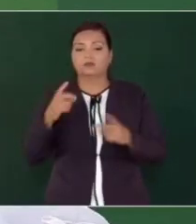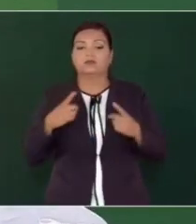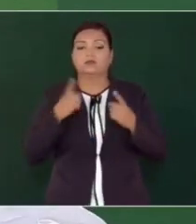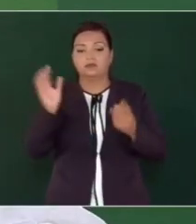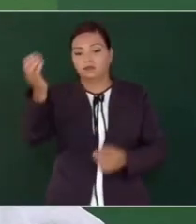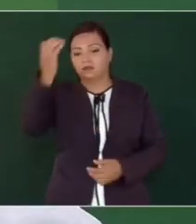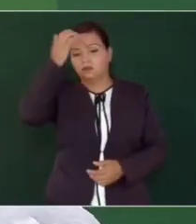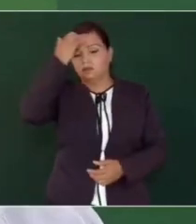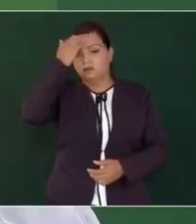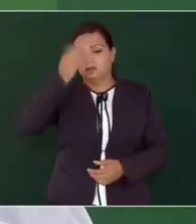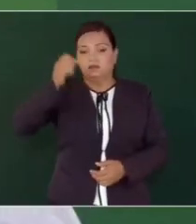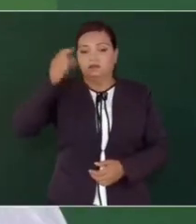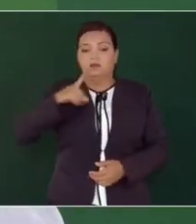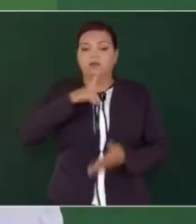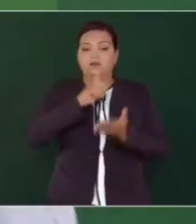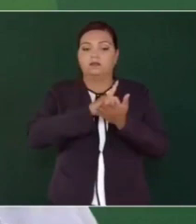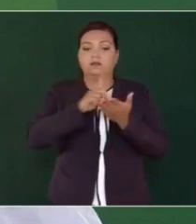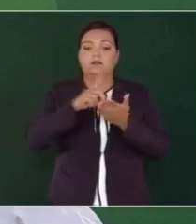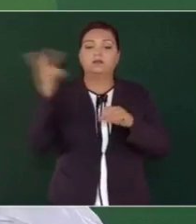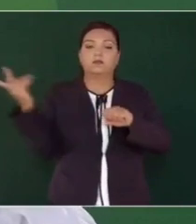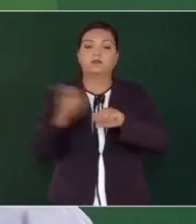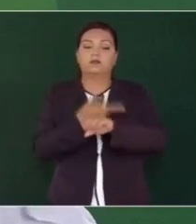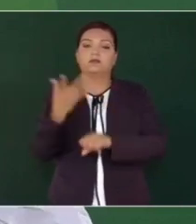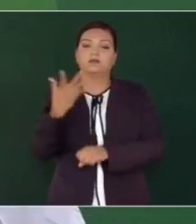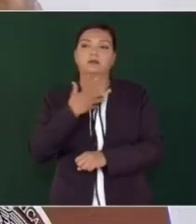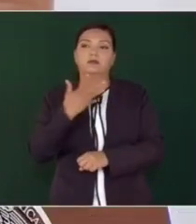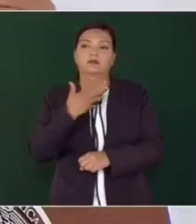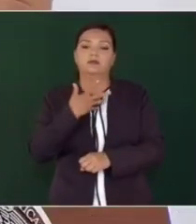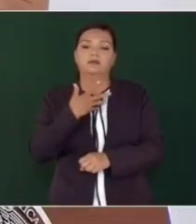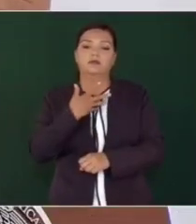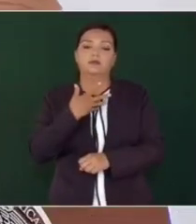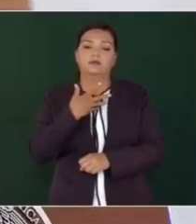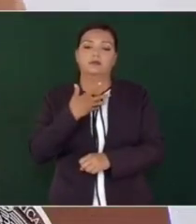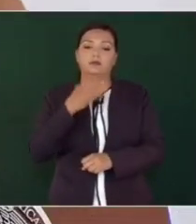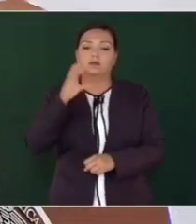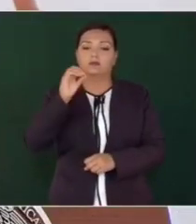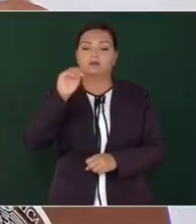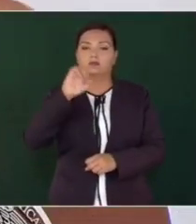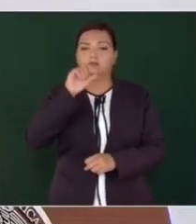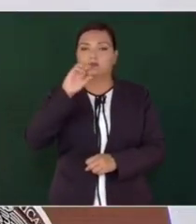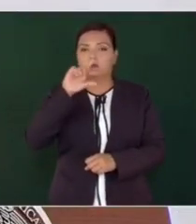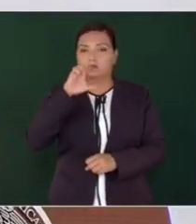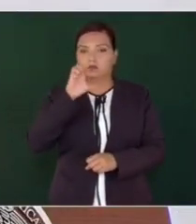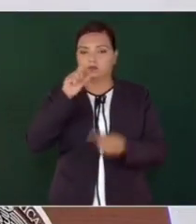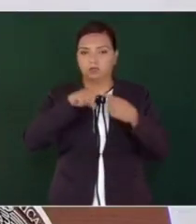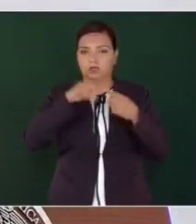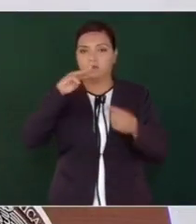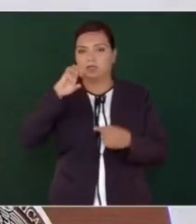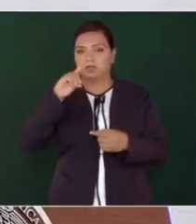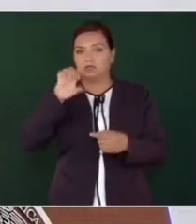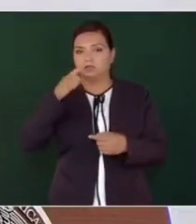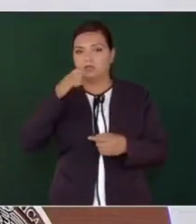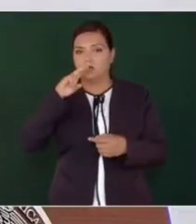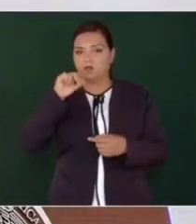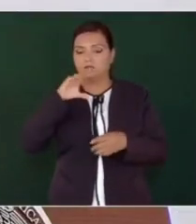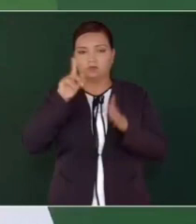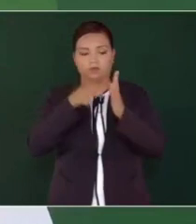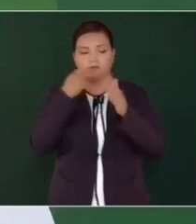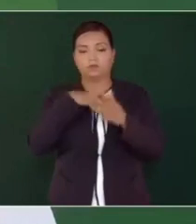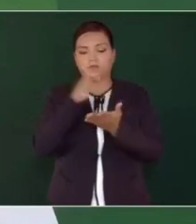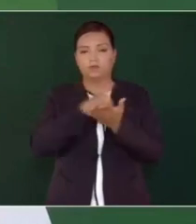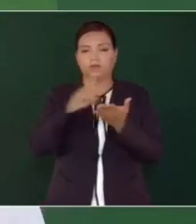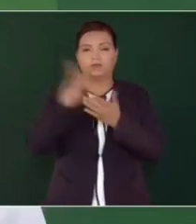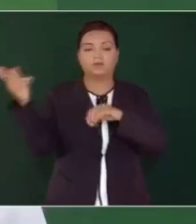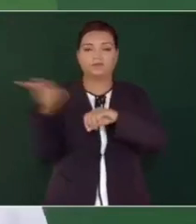les reconoce también el derecho de paso que tienen entre Cualco, entre Medias Aguas y Salina Cruz, pero es un